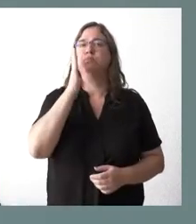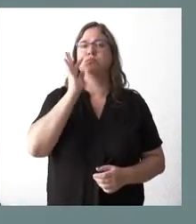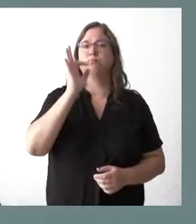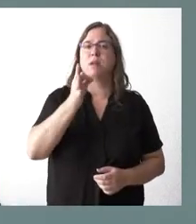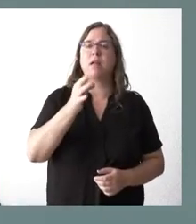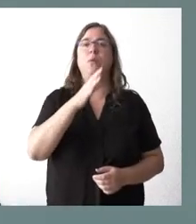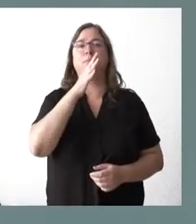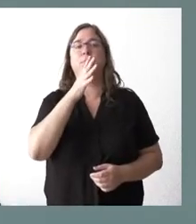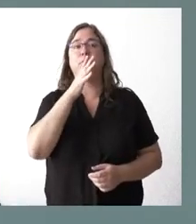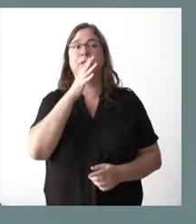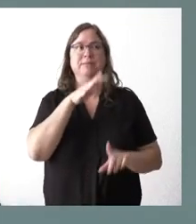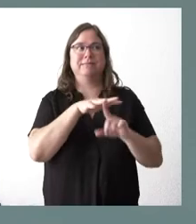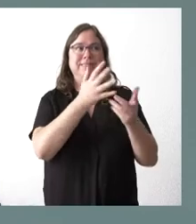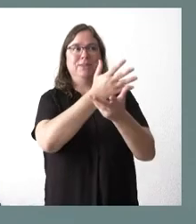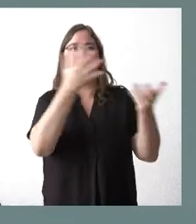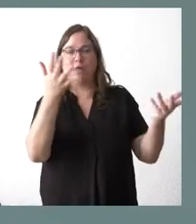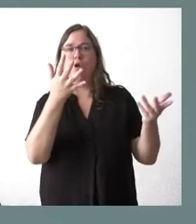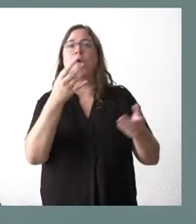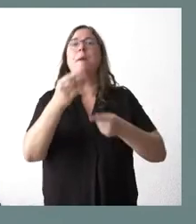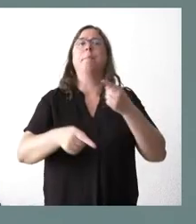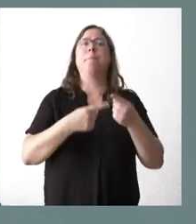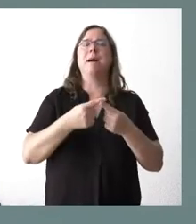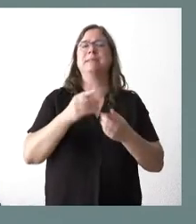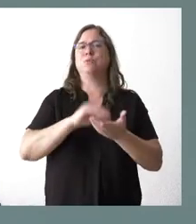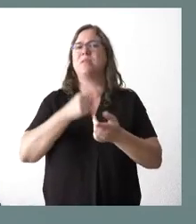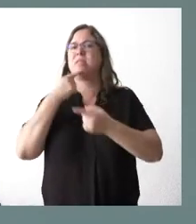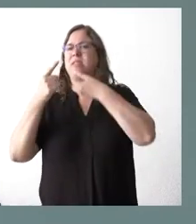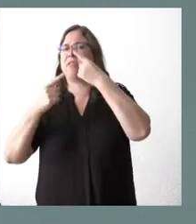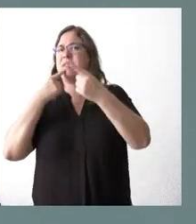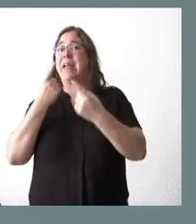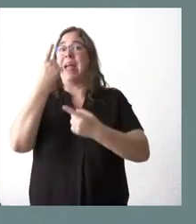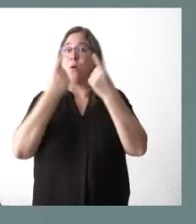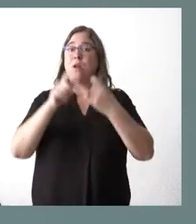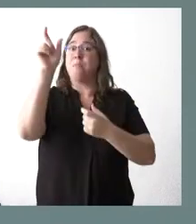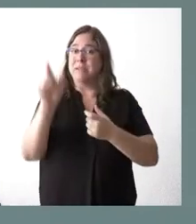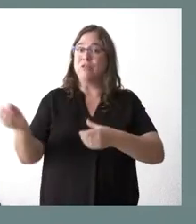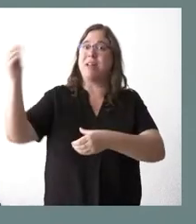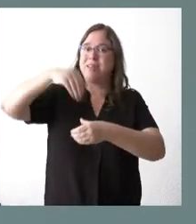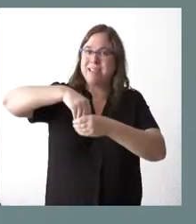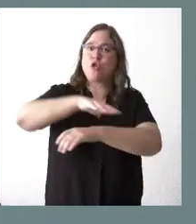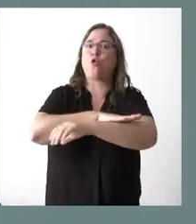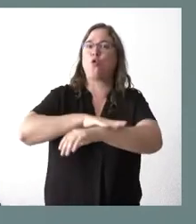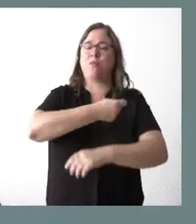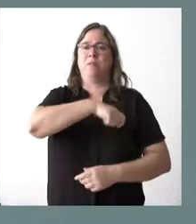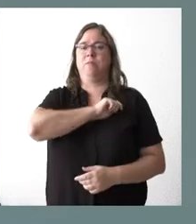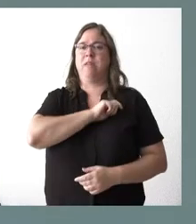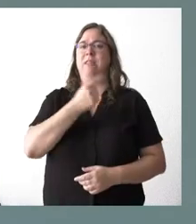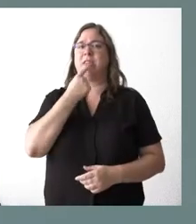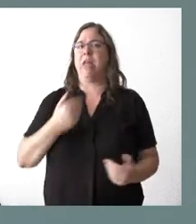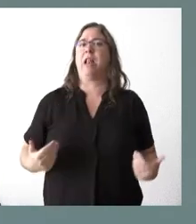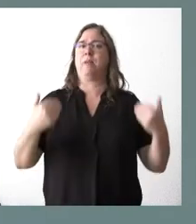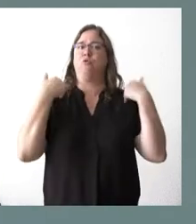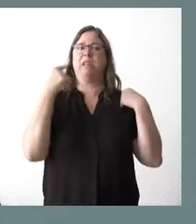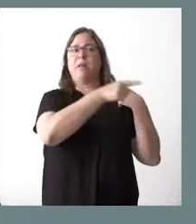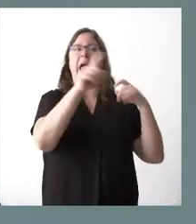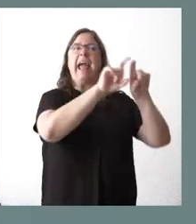solamente por la vía de los hechos, sino por la vía de las declaraciones, vemos algunos miembros del Gobierno de España que sitúan responsabilidades en las empresas